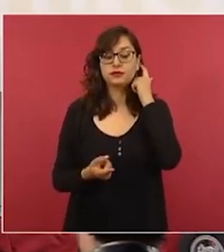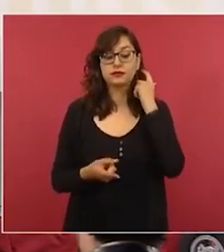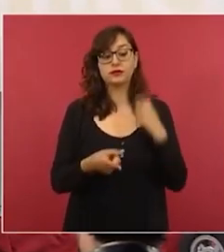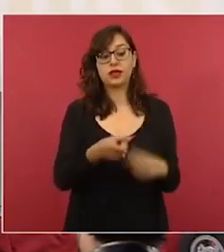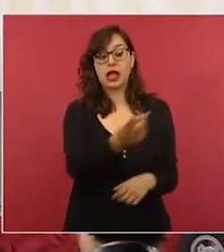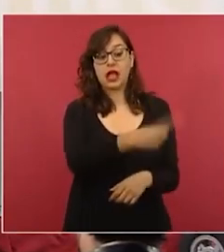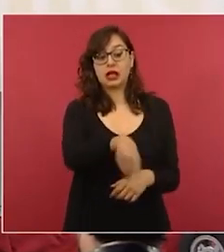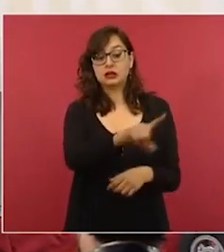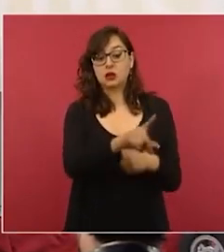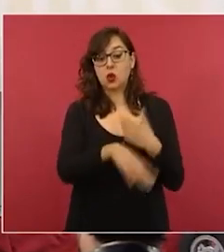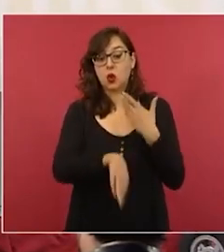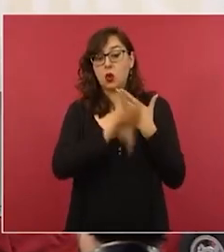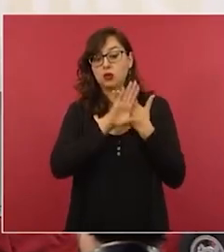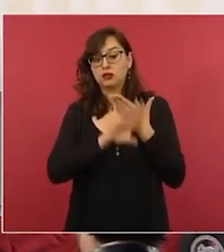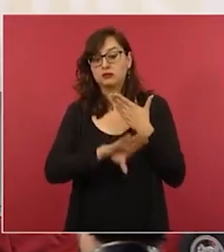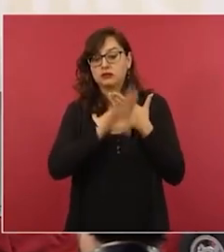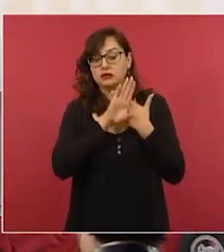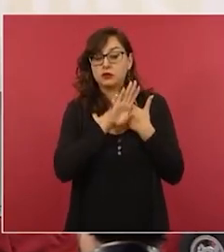adversarios